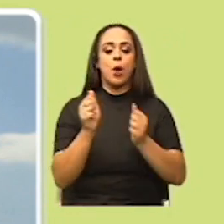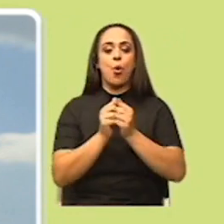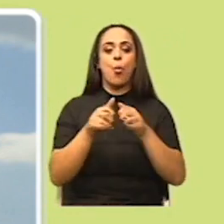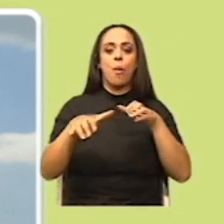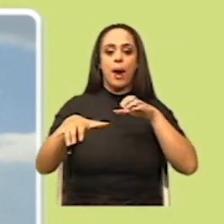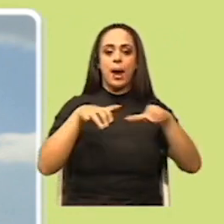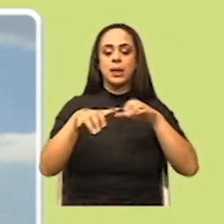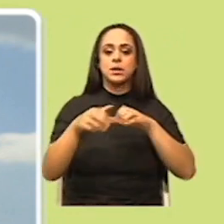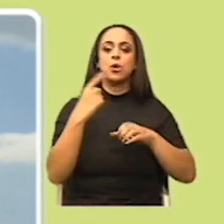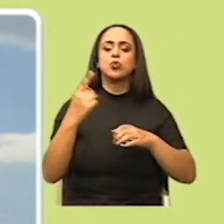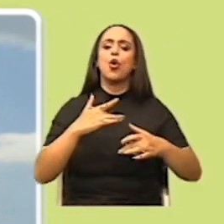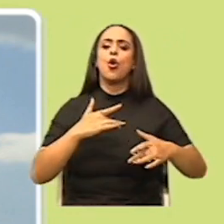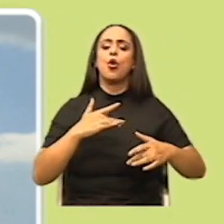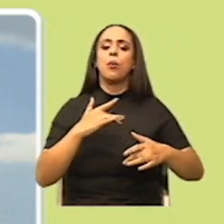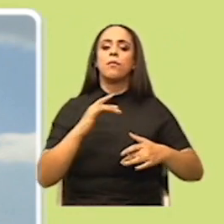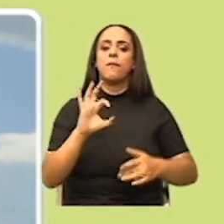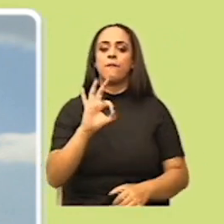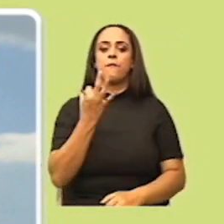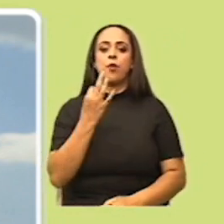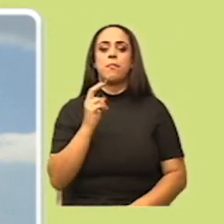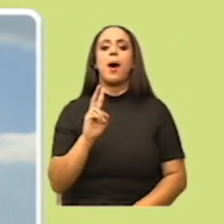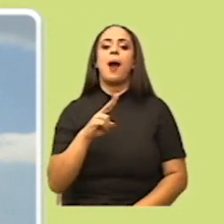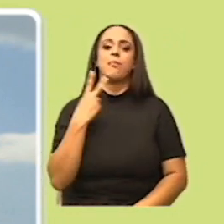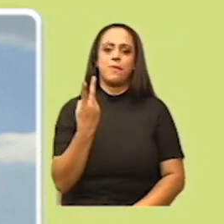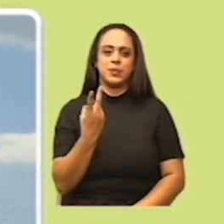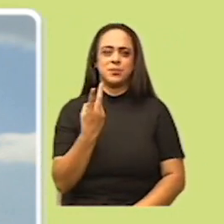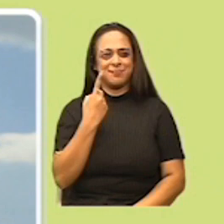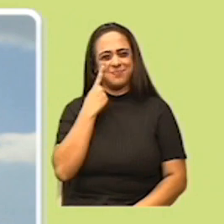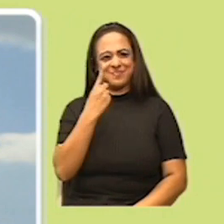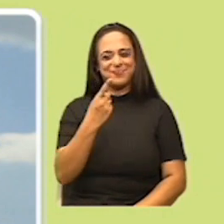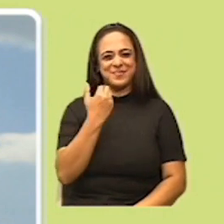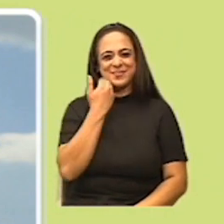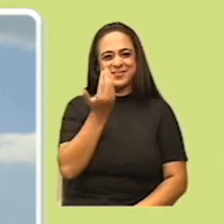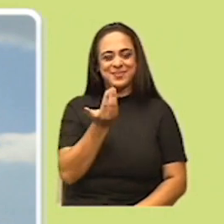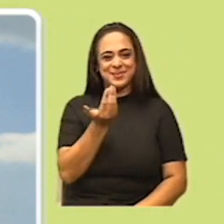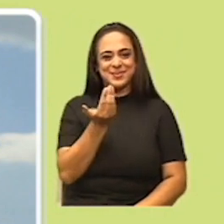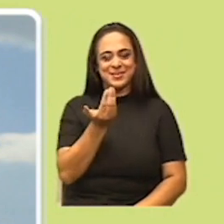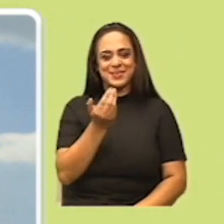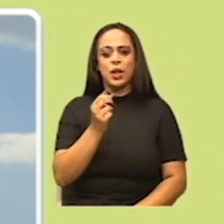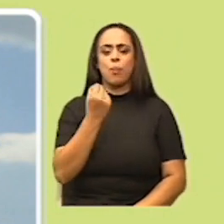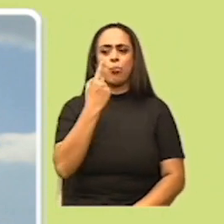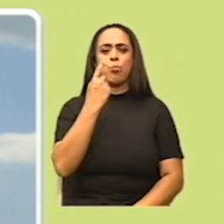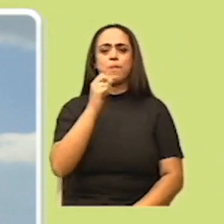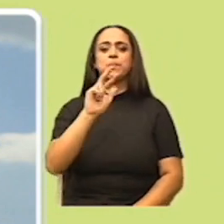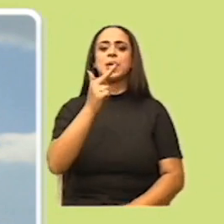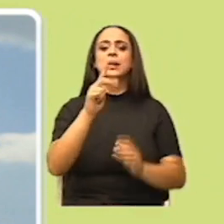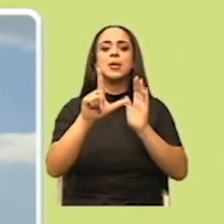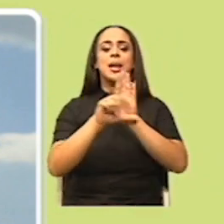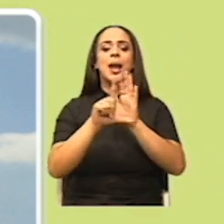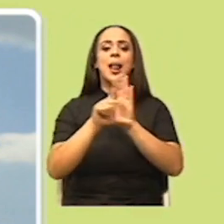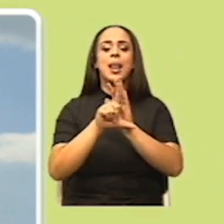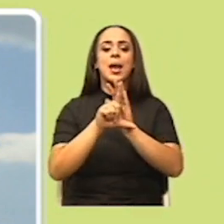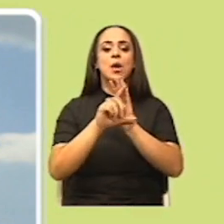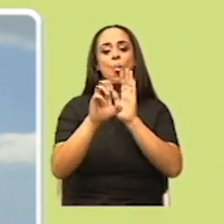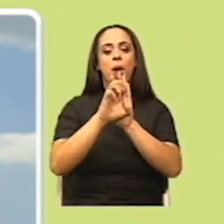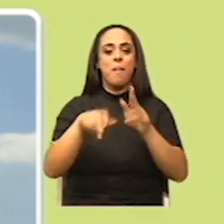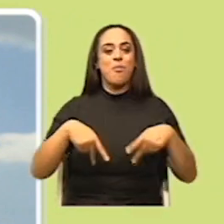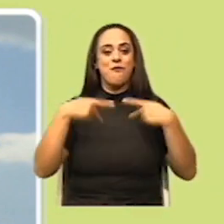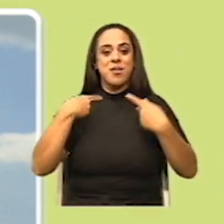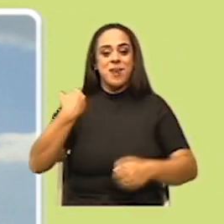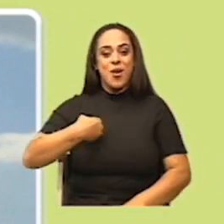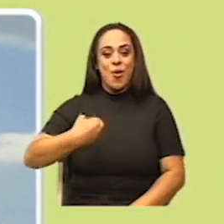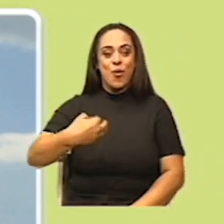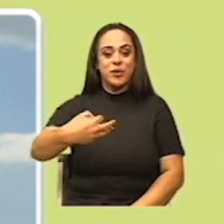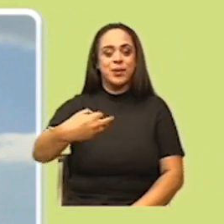solo que en sentido opuesto. ¿Ven qué fácil? Comprender la tercera ley de Newton con ejemplos de la vida cotidiana. Igual,